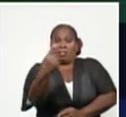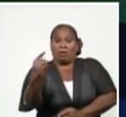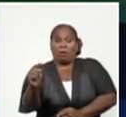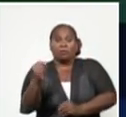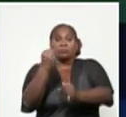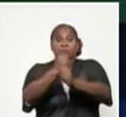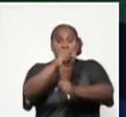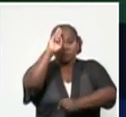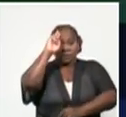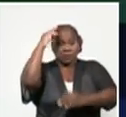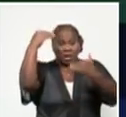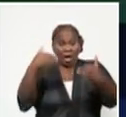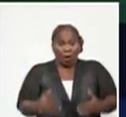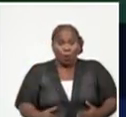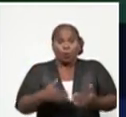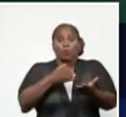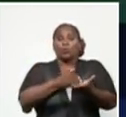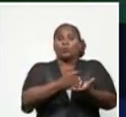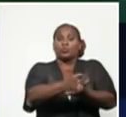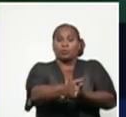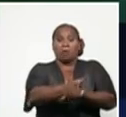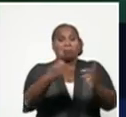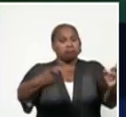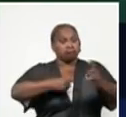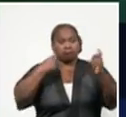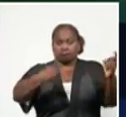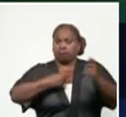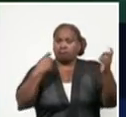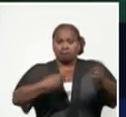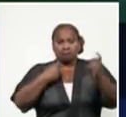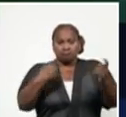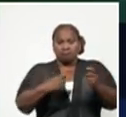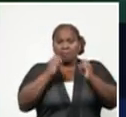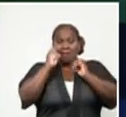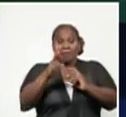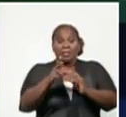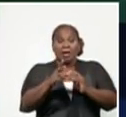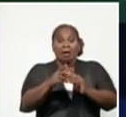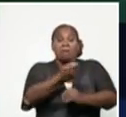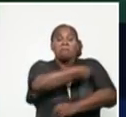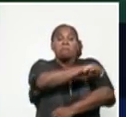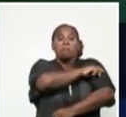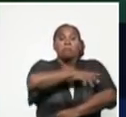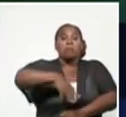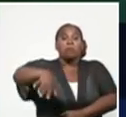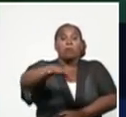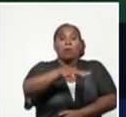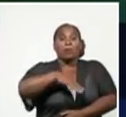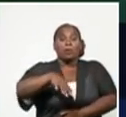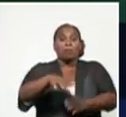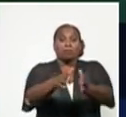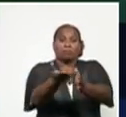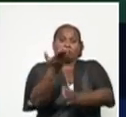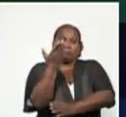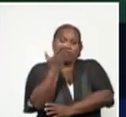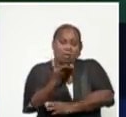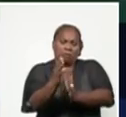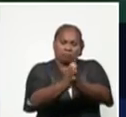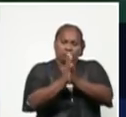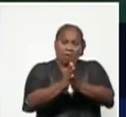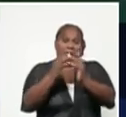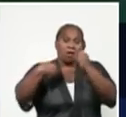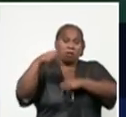seguiremos en este combate por la vida y al pueblo le pido. Ayer nuestro presidente, cuando hacía